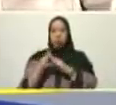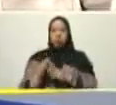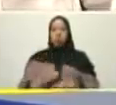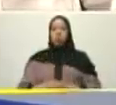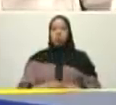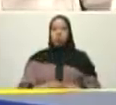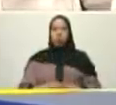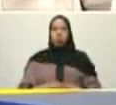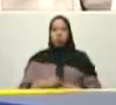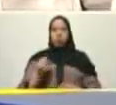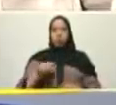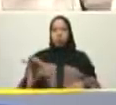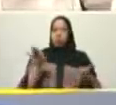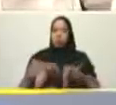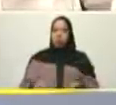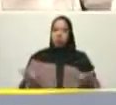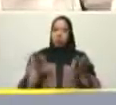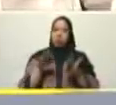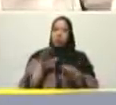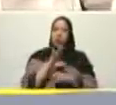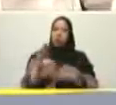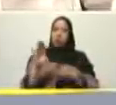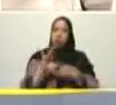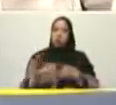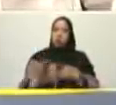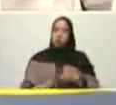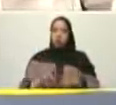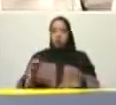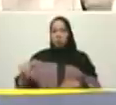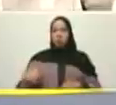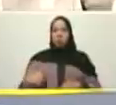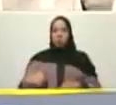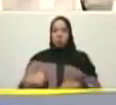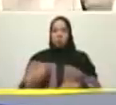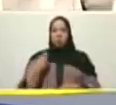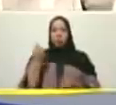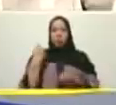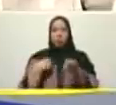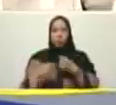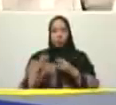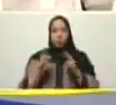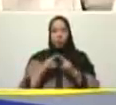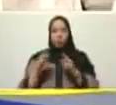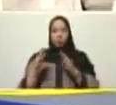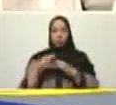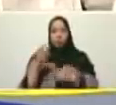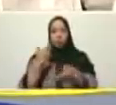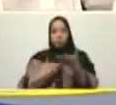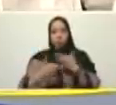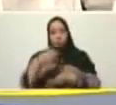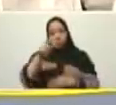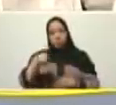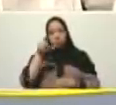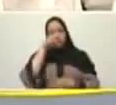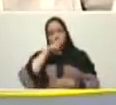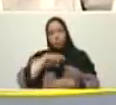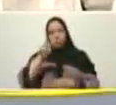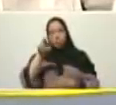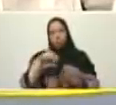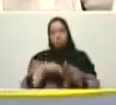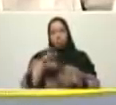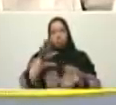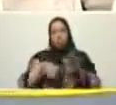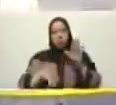que una característica es que hemos sido disciplinados usted nos ordenó en el año dos mil quince